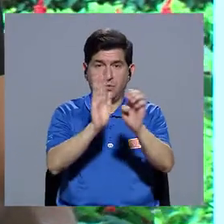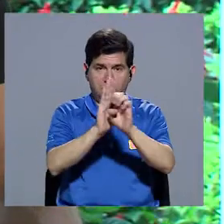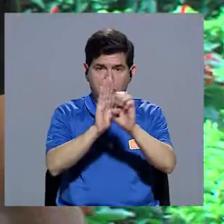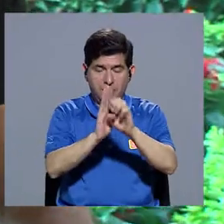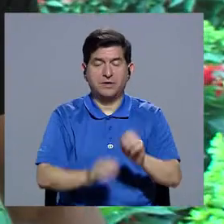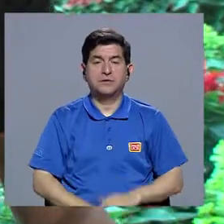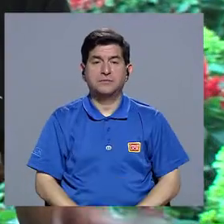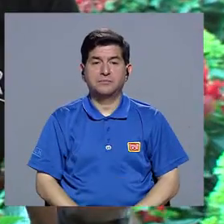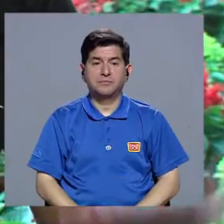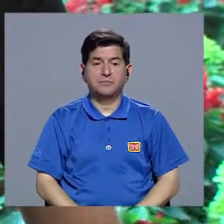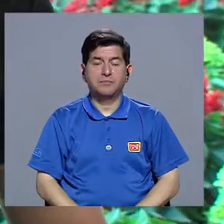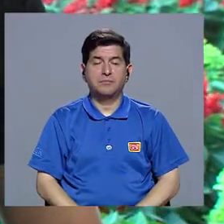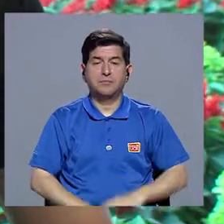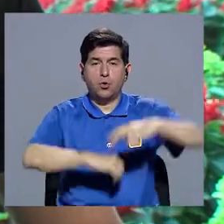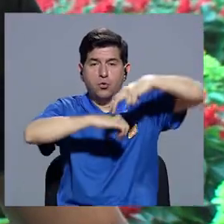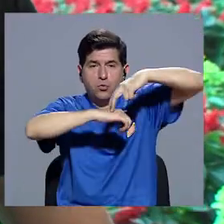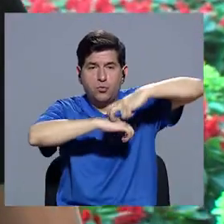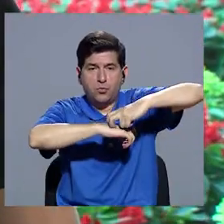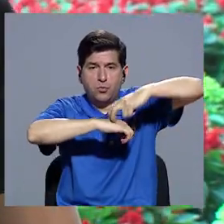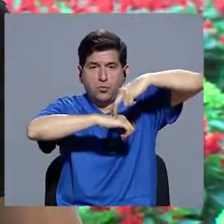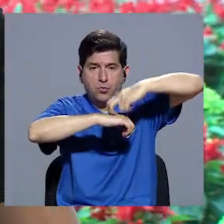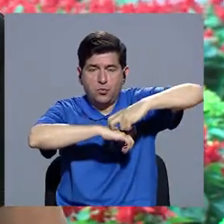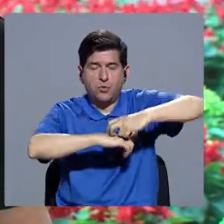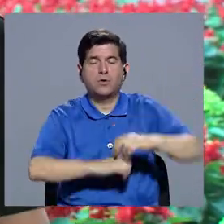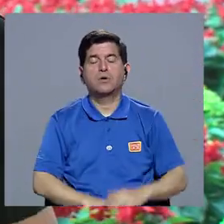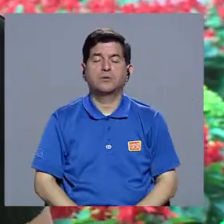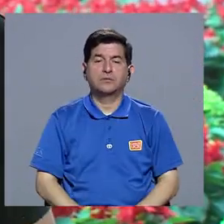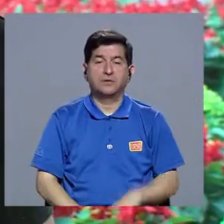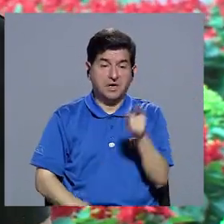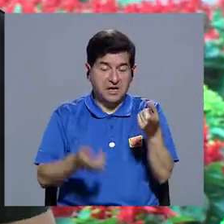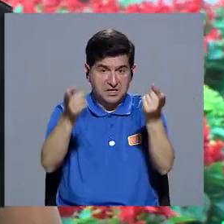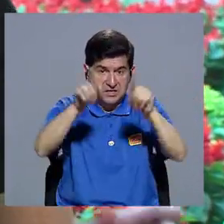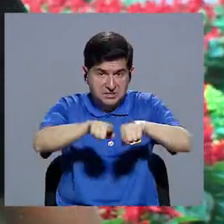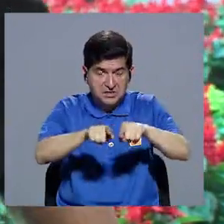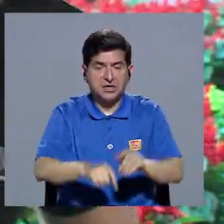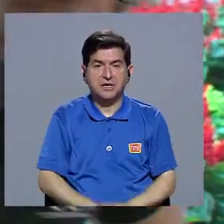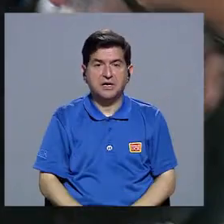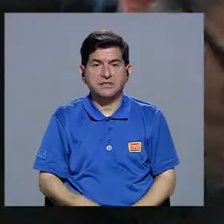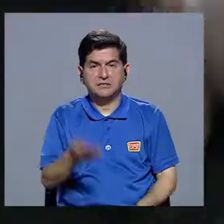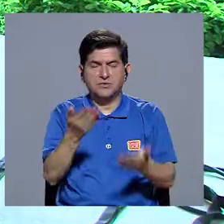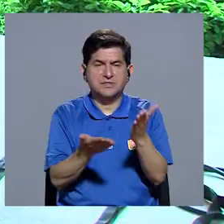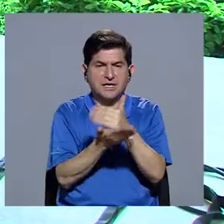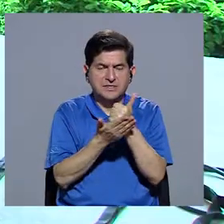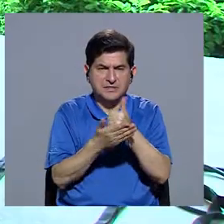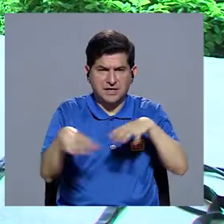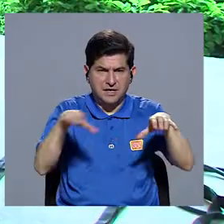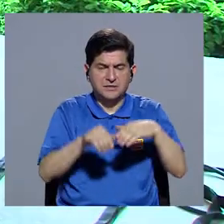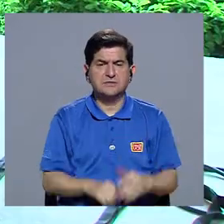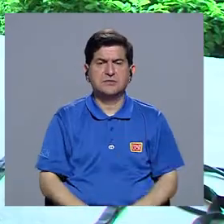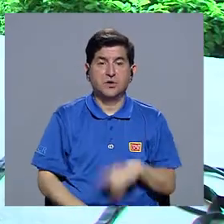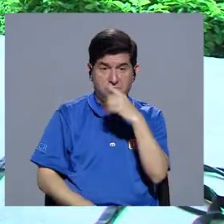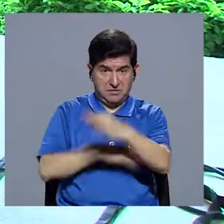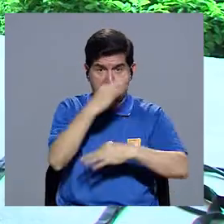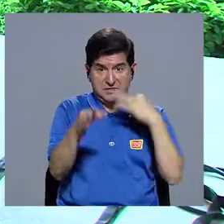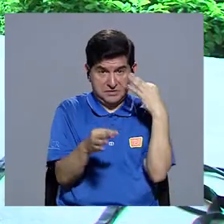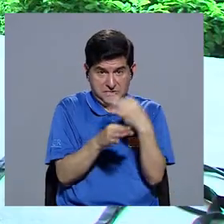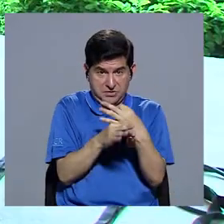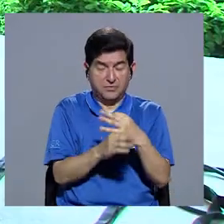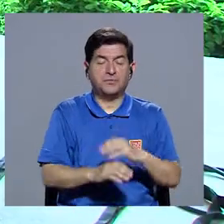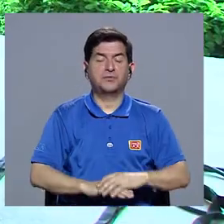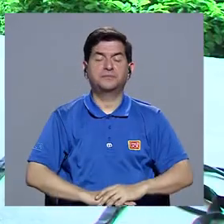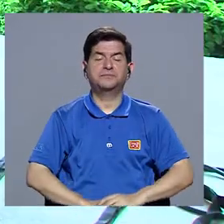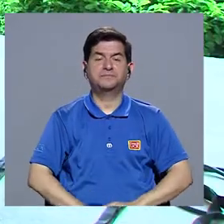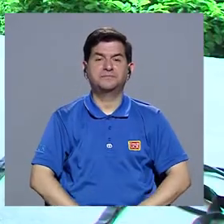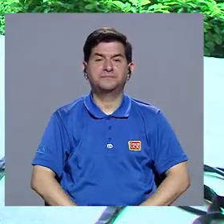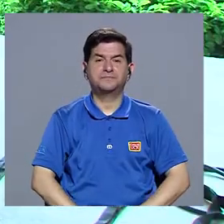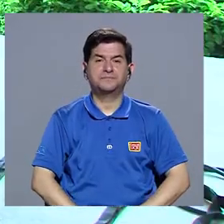hacer una sentadilla sencilla, sentadilla, por ejemplo, con alguna patadita, por ejemplo, yo puedo estar en esta posición, puedo llegar,